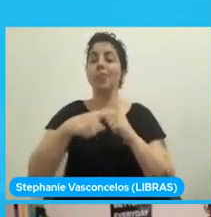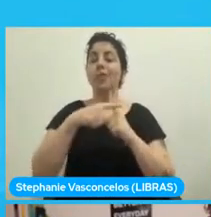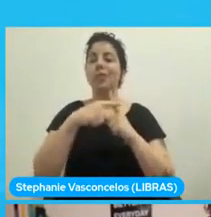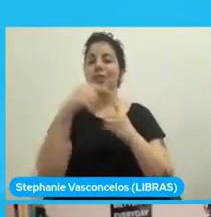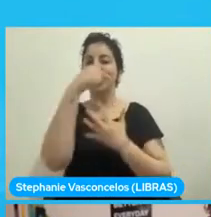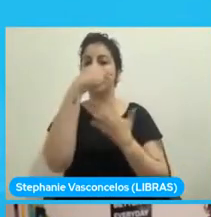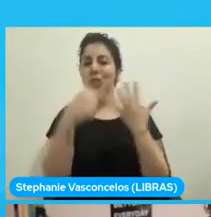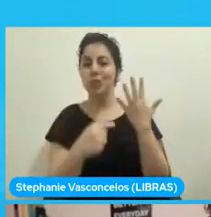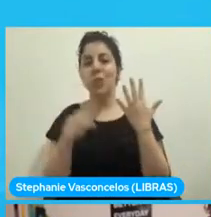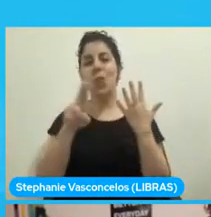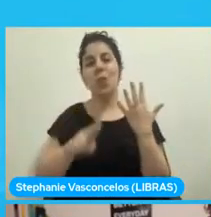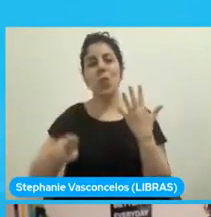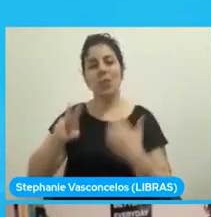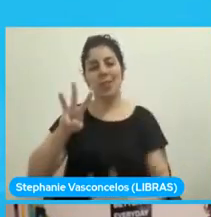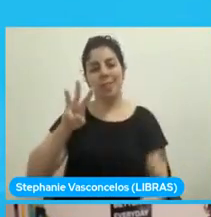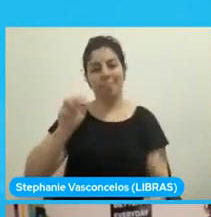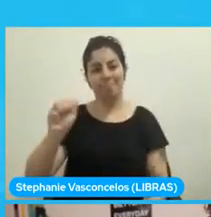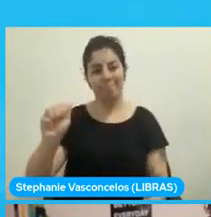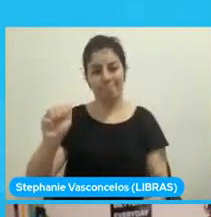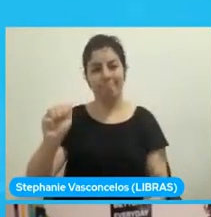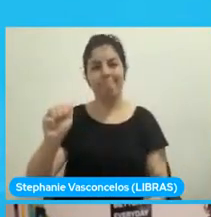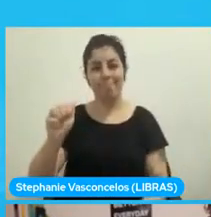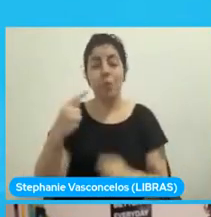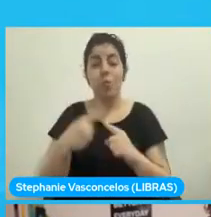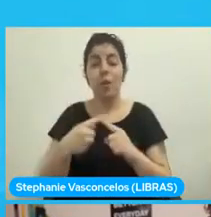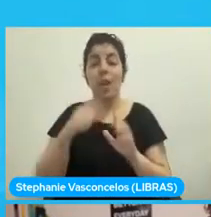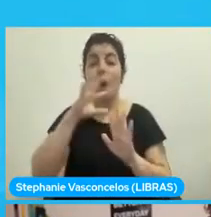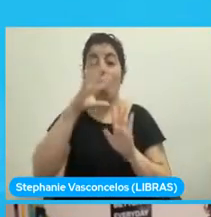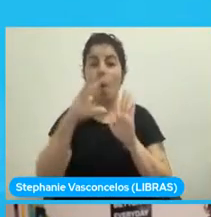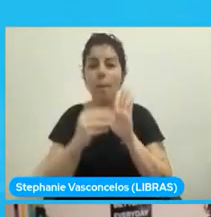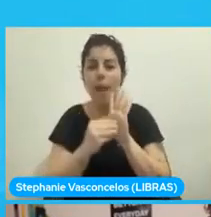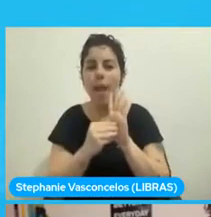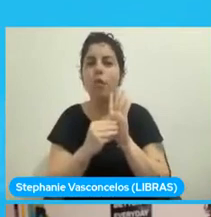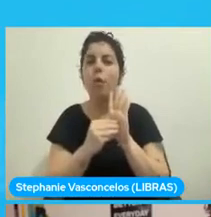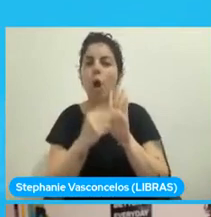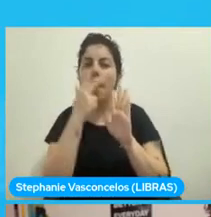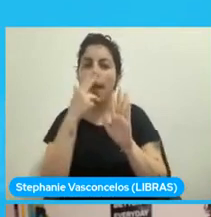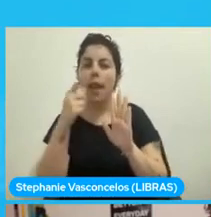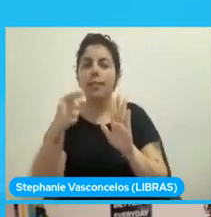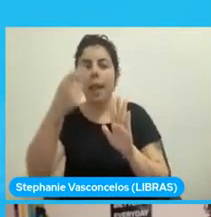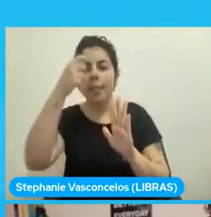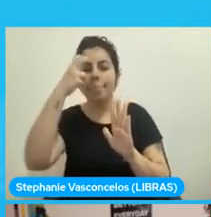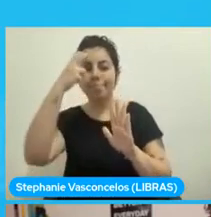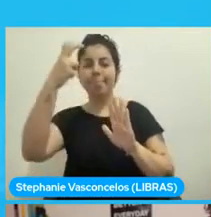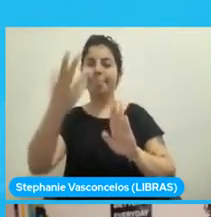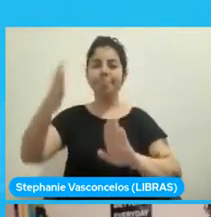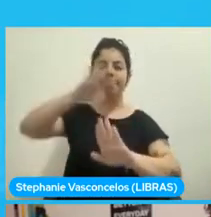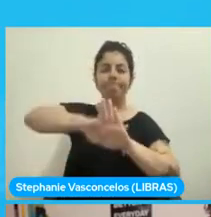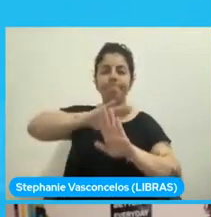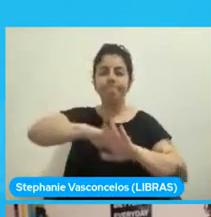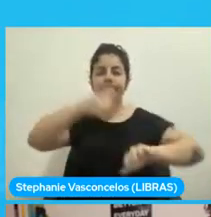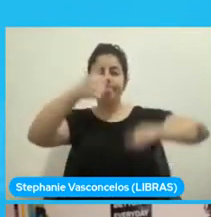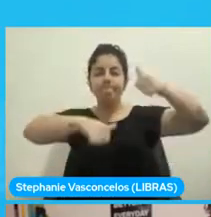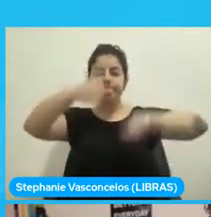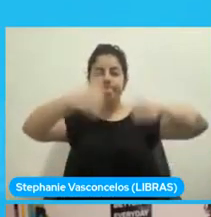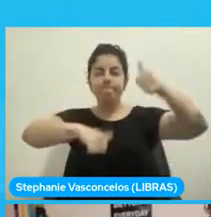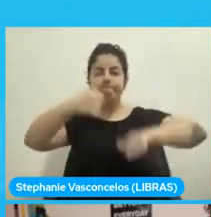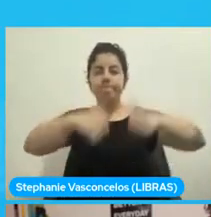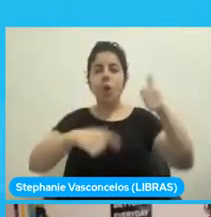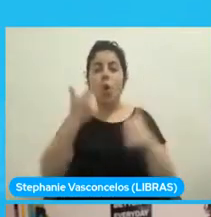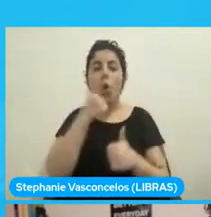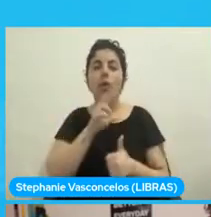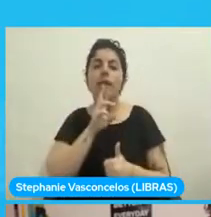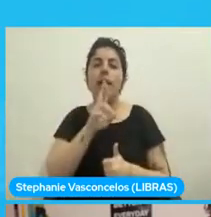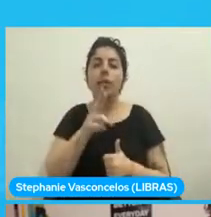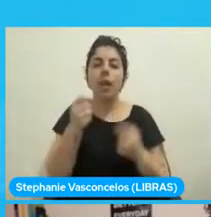WebAssembly, en el que el compilador nos va a ayudar a hacer nuestros programas más rápidos, ya que